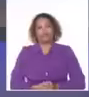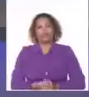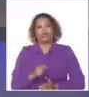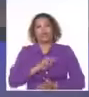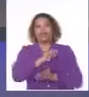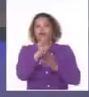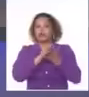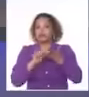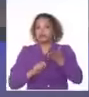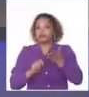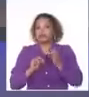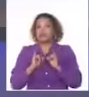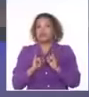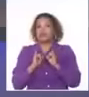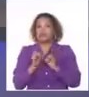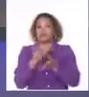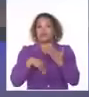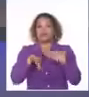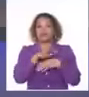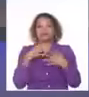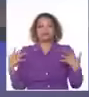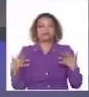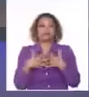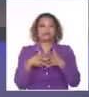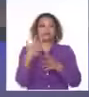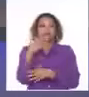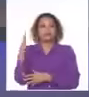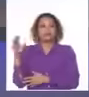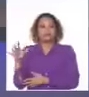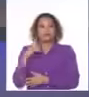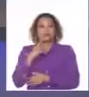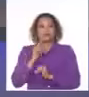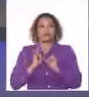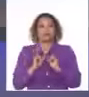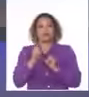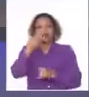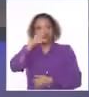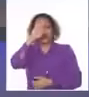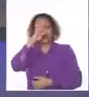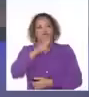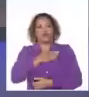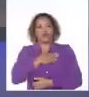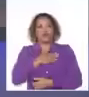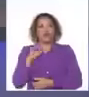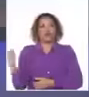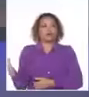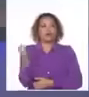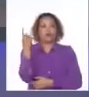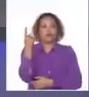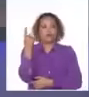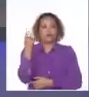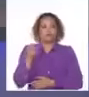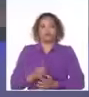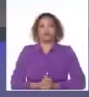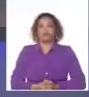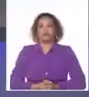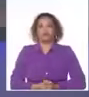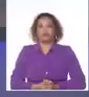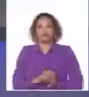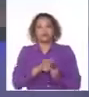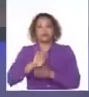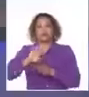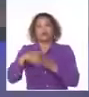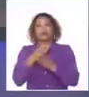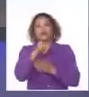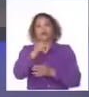...a la declaración del Ministerio de Relaciones Exteriores, titulada Cuba es una sola. El 28 de mayo,